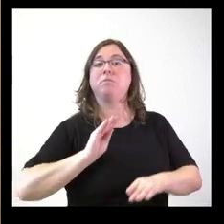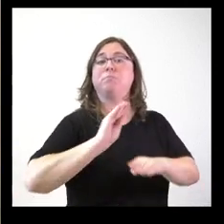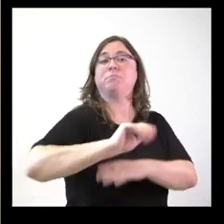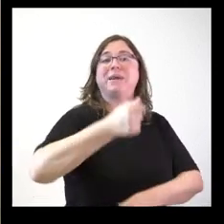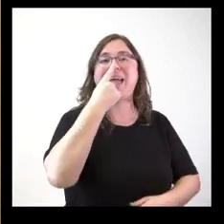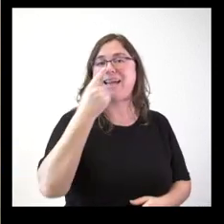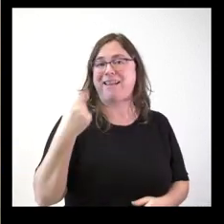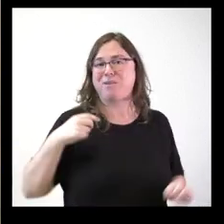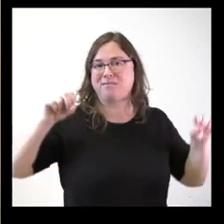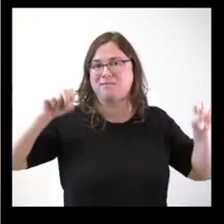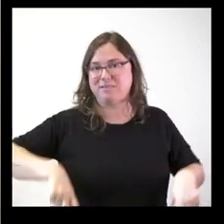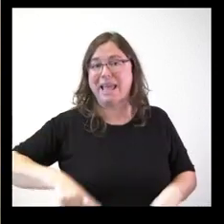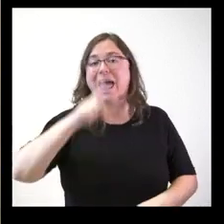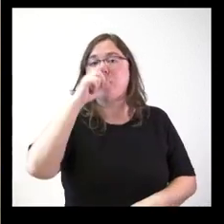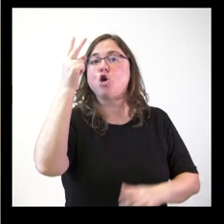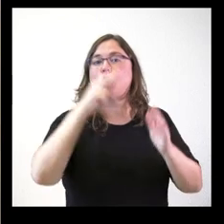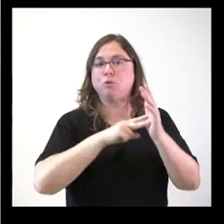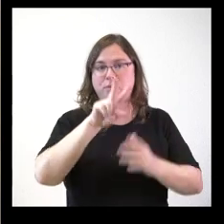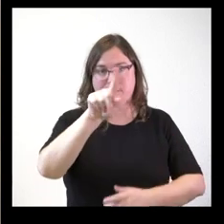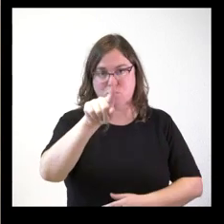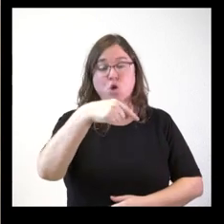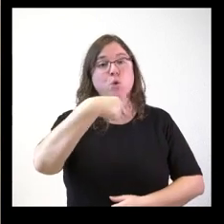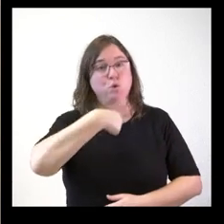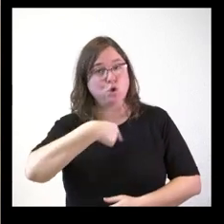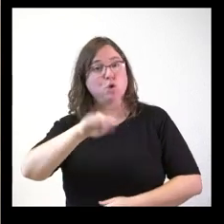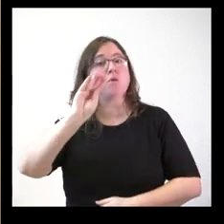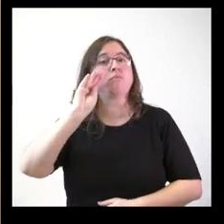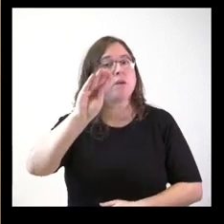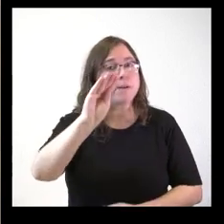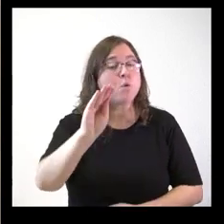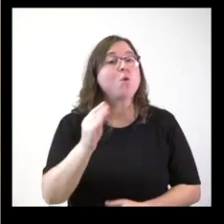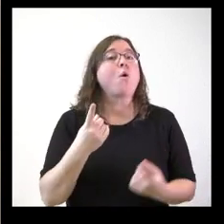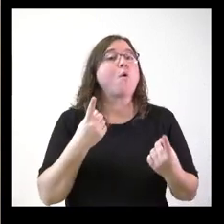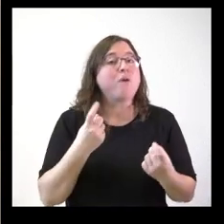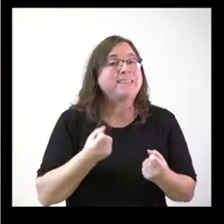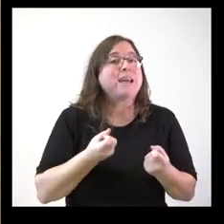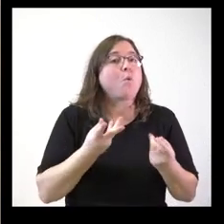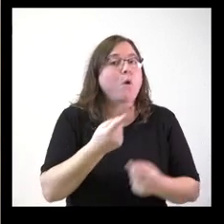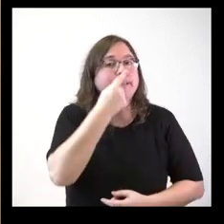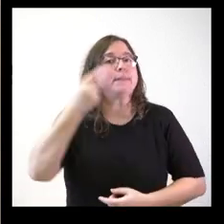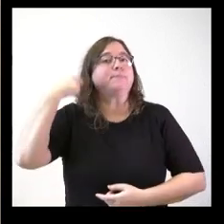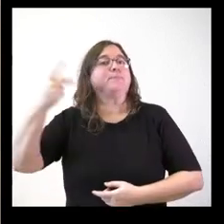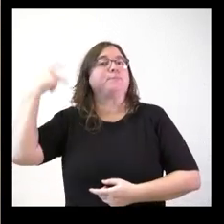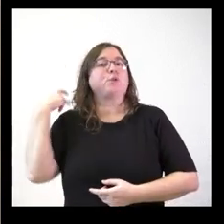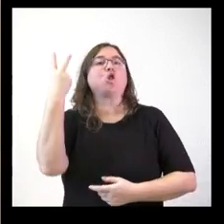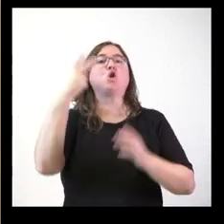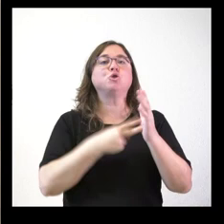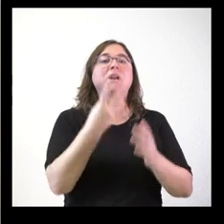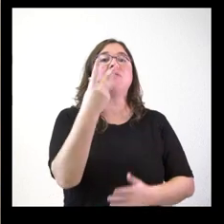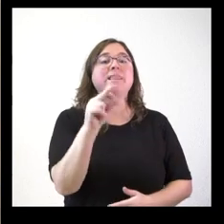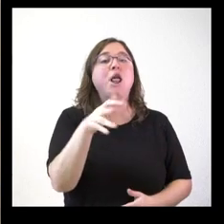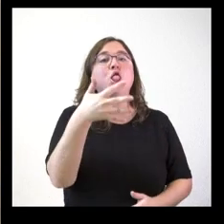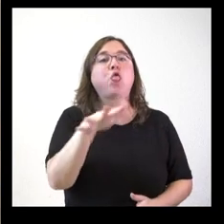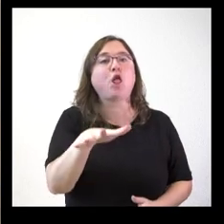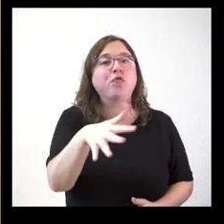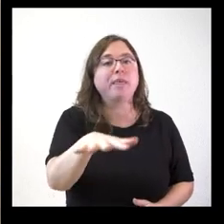año pasado, las del 21. Yo lo que pregunto es cuántas están pendientes del 2020 y dónde están y